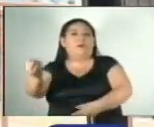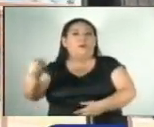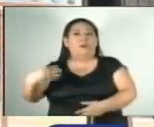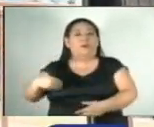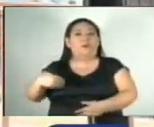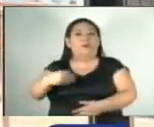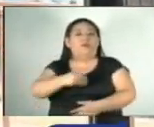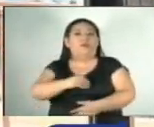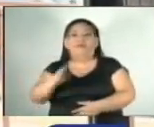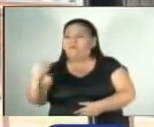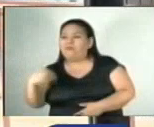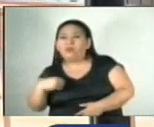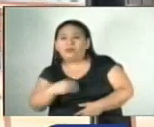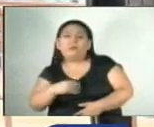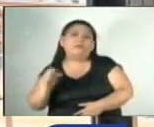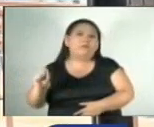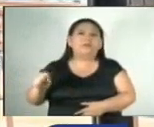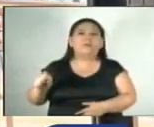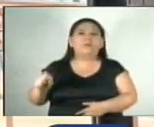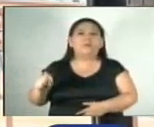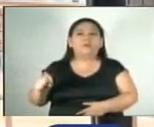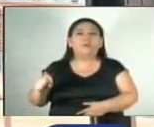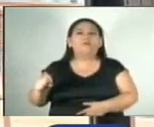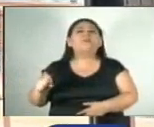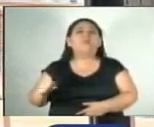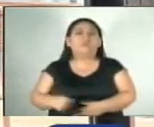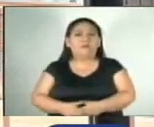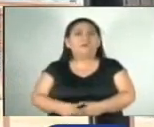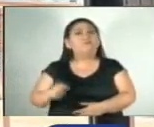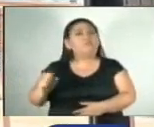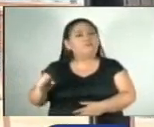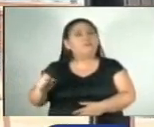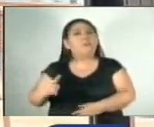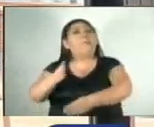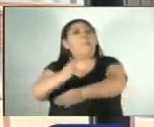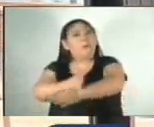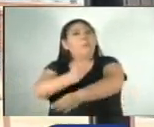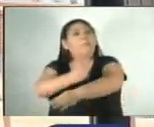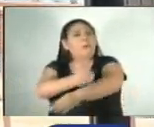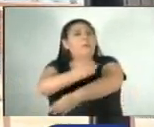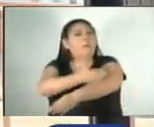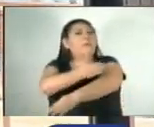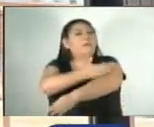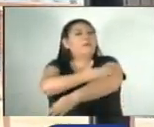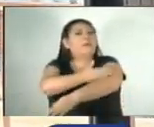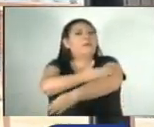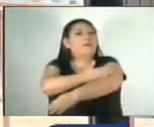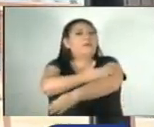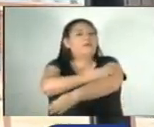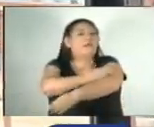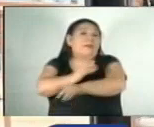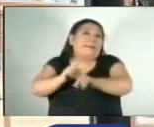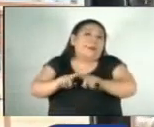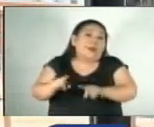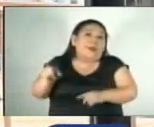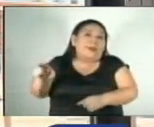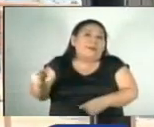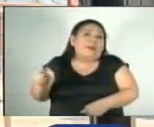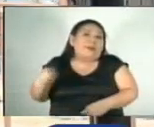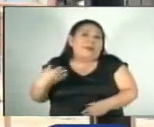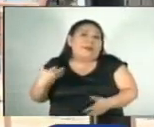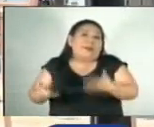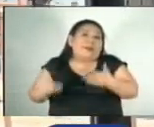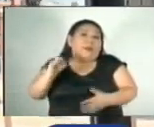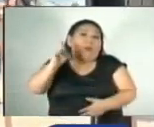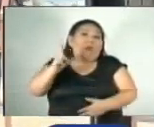que sí, hay un avance bastante y que no me daba, me decía que podía ser,